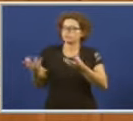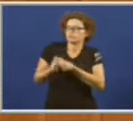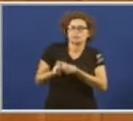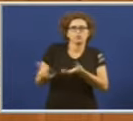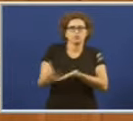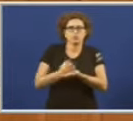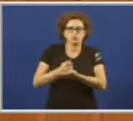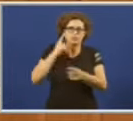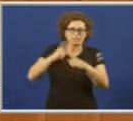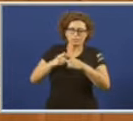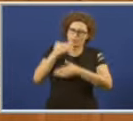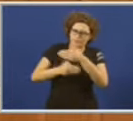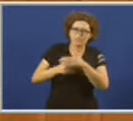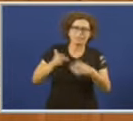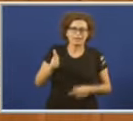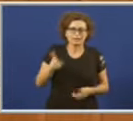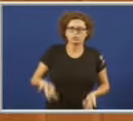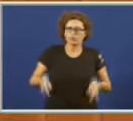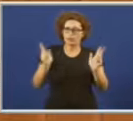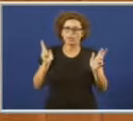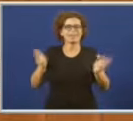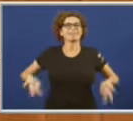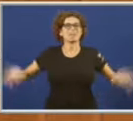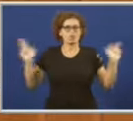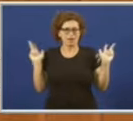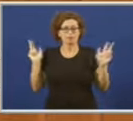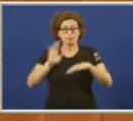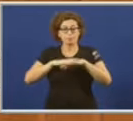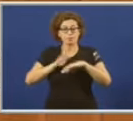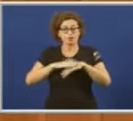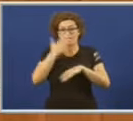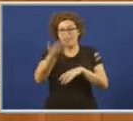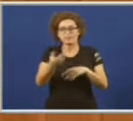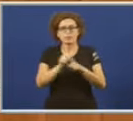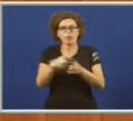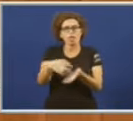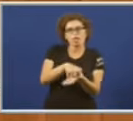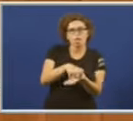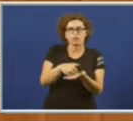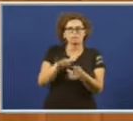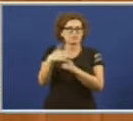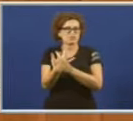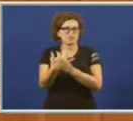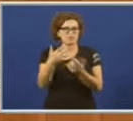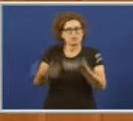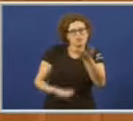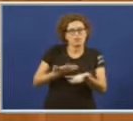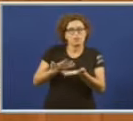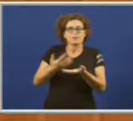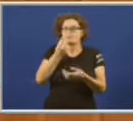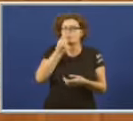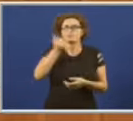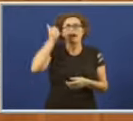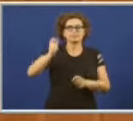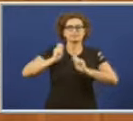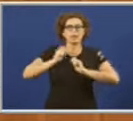Avanzar en dereitos, en liberdades, en democracia, porque diante das incertezas nas que nos atopamos hoxe, o que máis